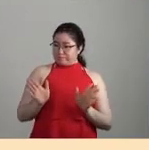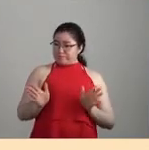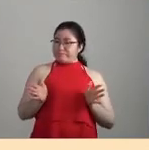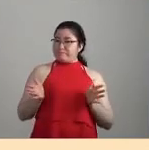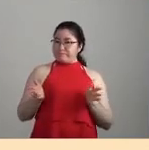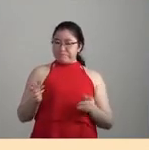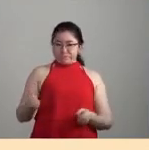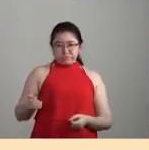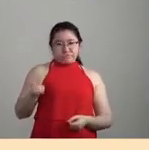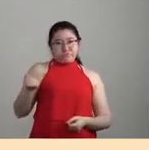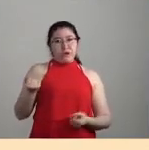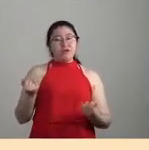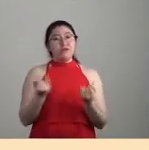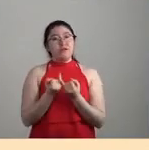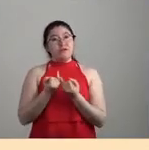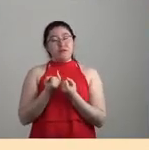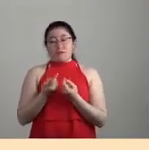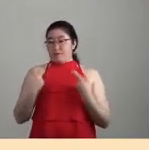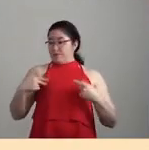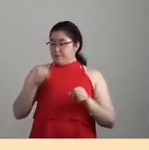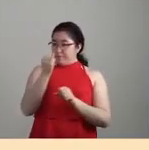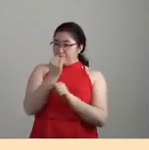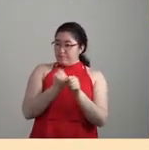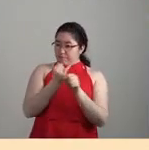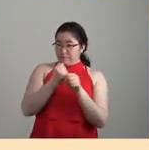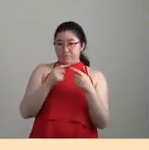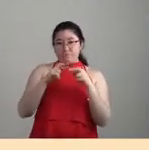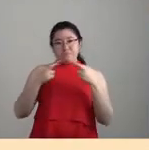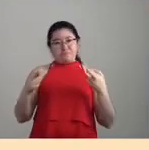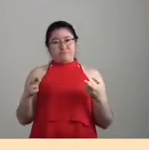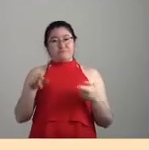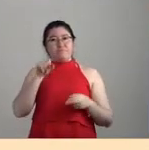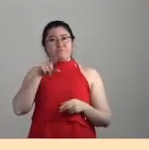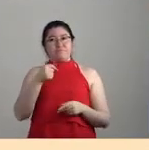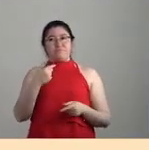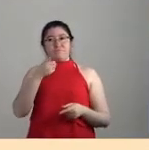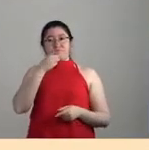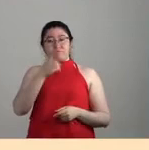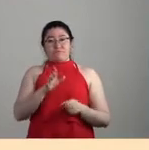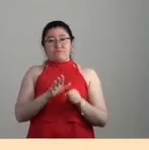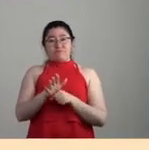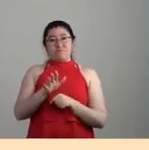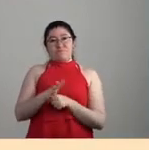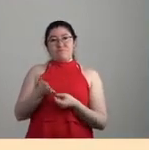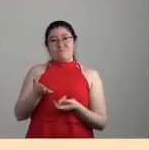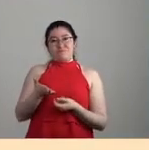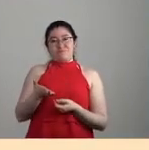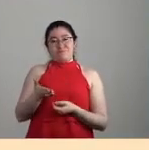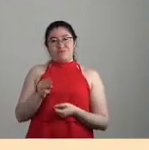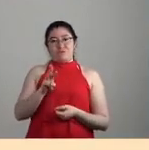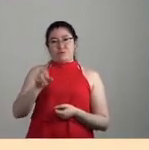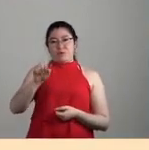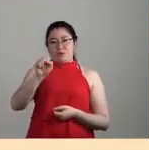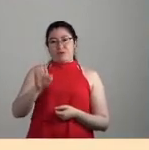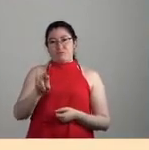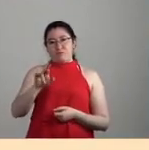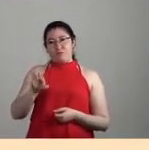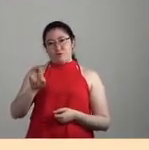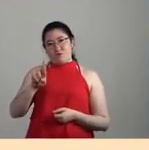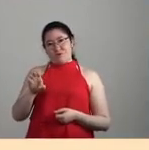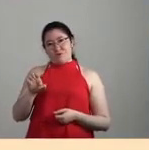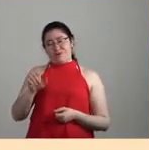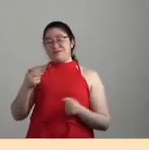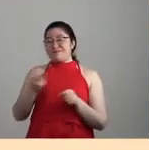desde esta red de investigadores que además habría que decir que Jason Moore es uno de los referentes principales de esta